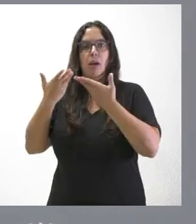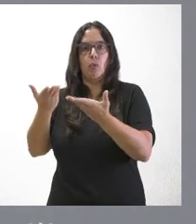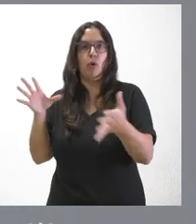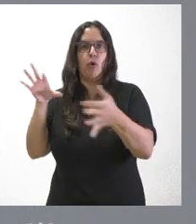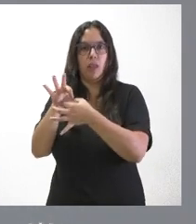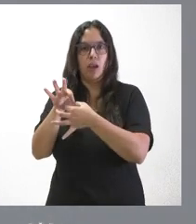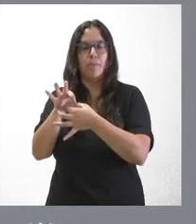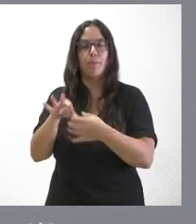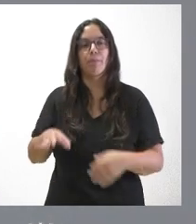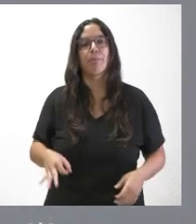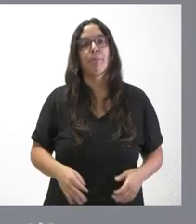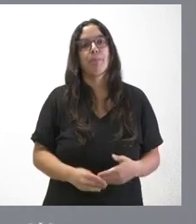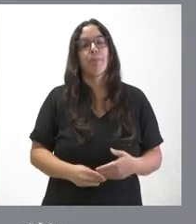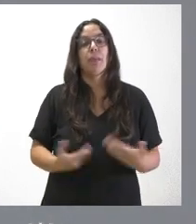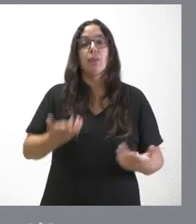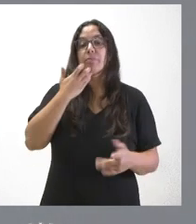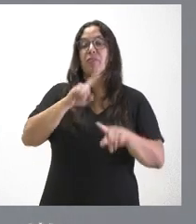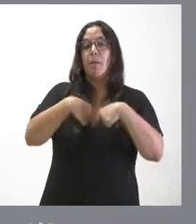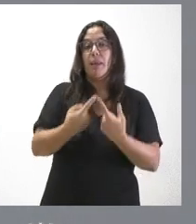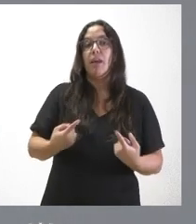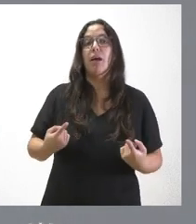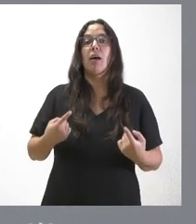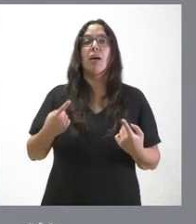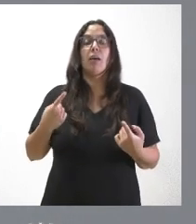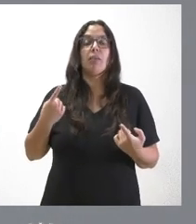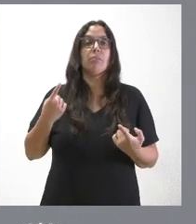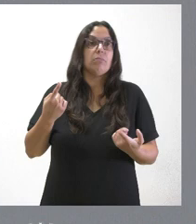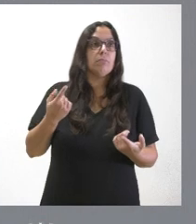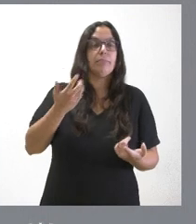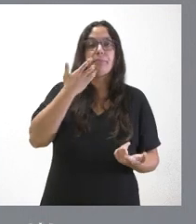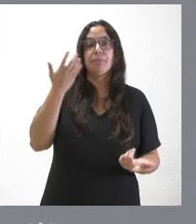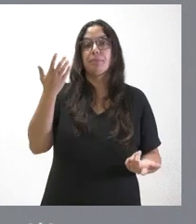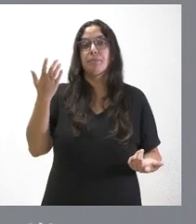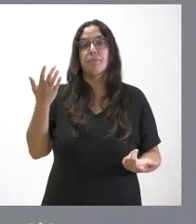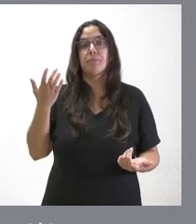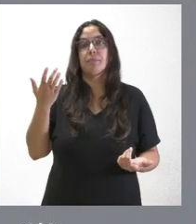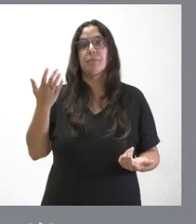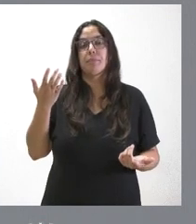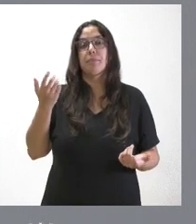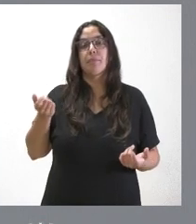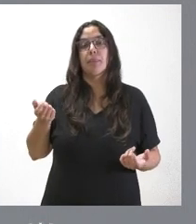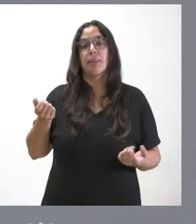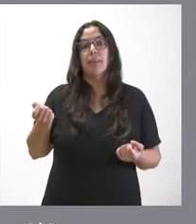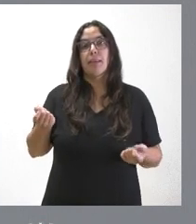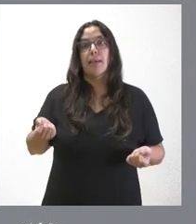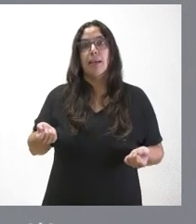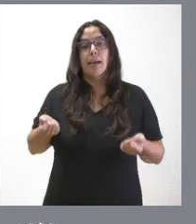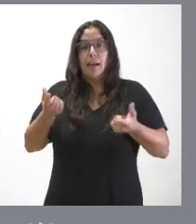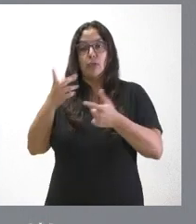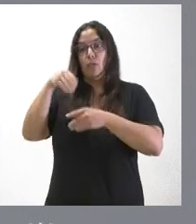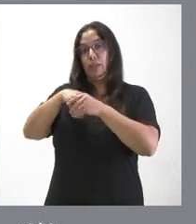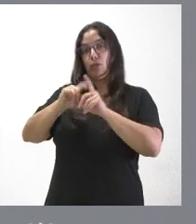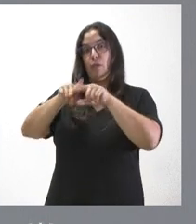que las familias que deciden tener gastos dentro del ámbito familiar